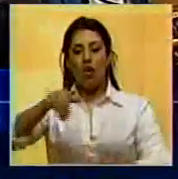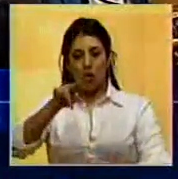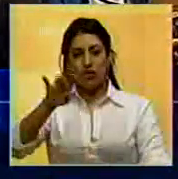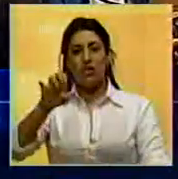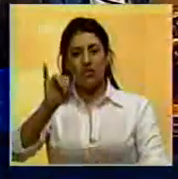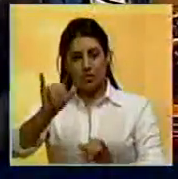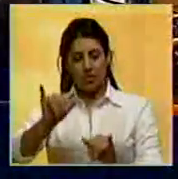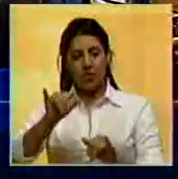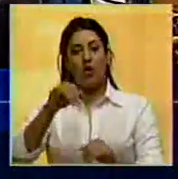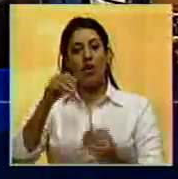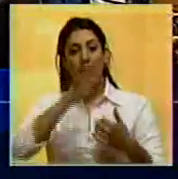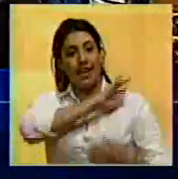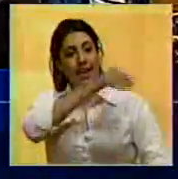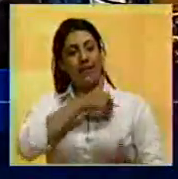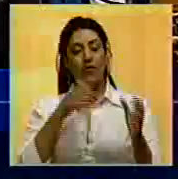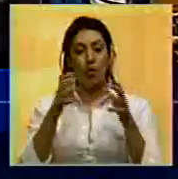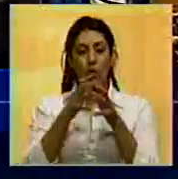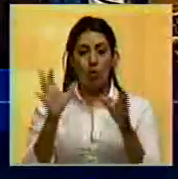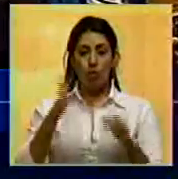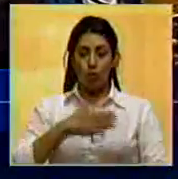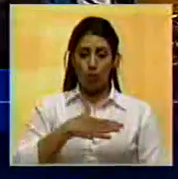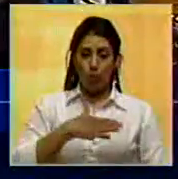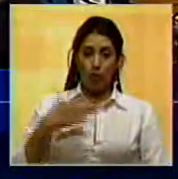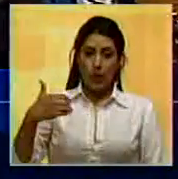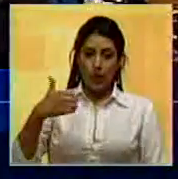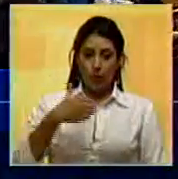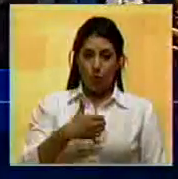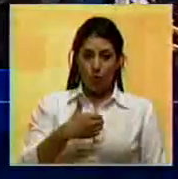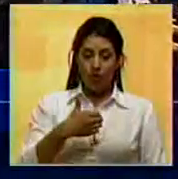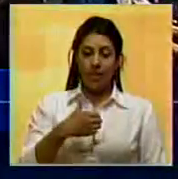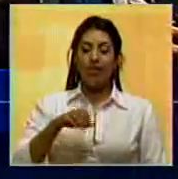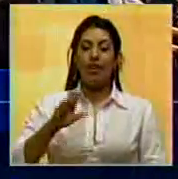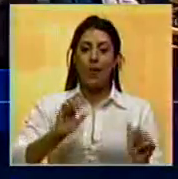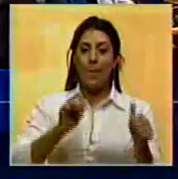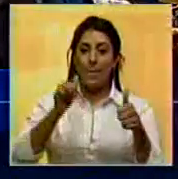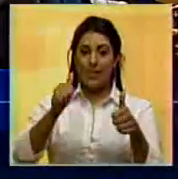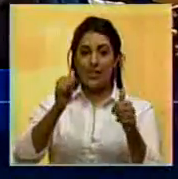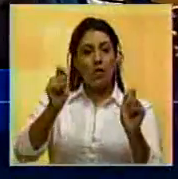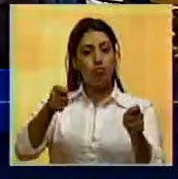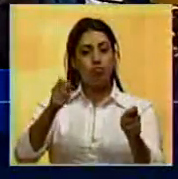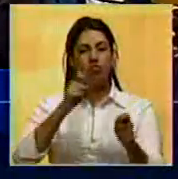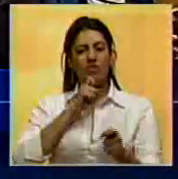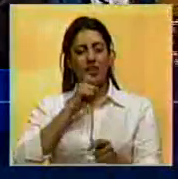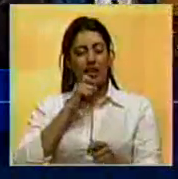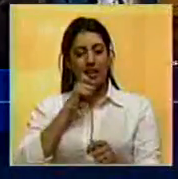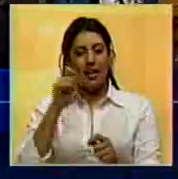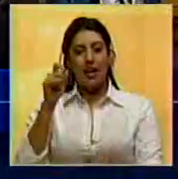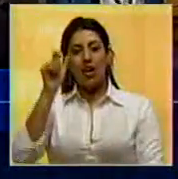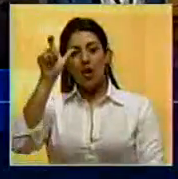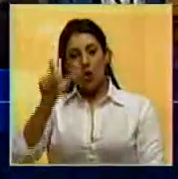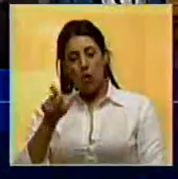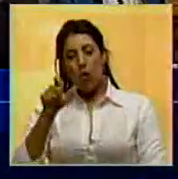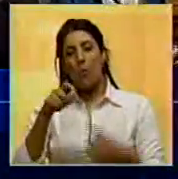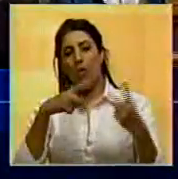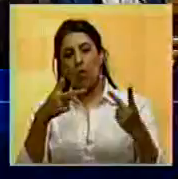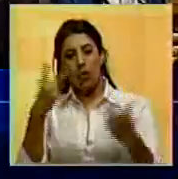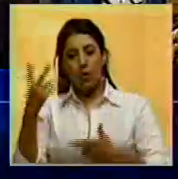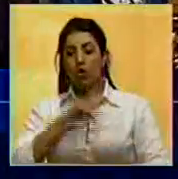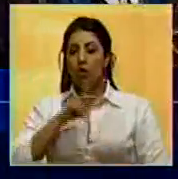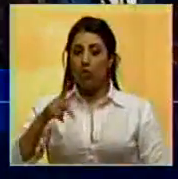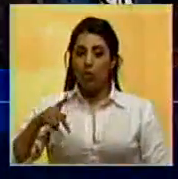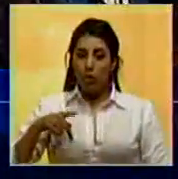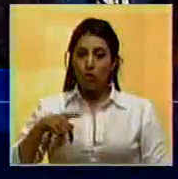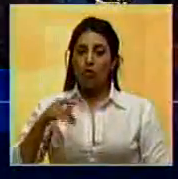Cartaya. Como jefe de fracción de la mesa de la unidad fue designado Stalin González. Vamos nosotros